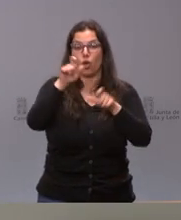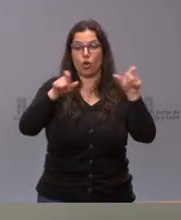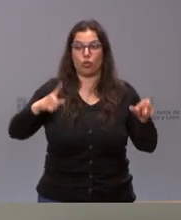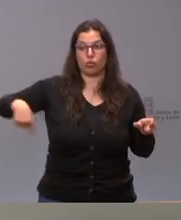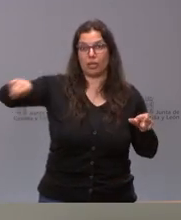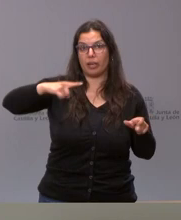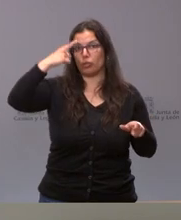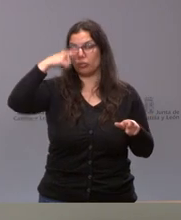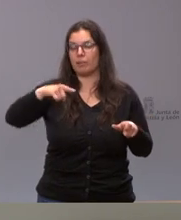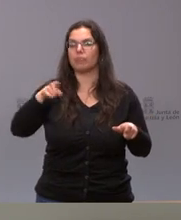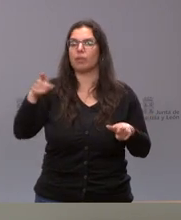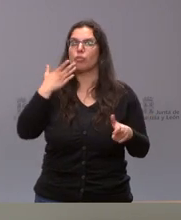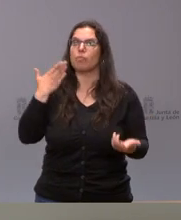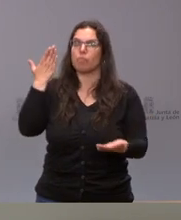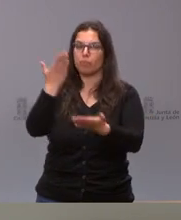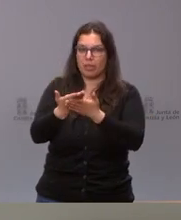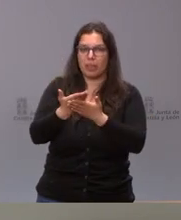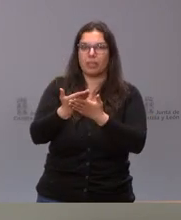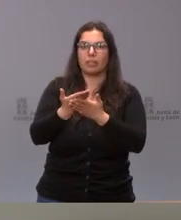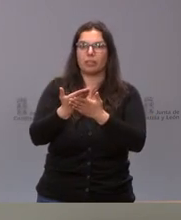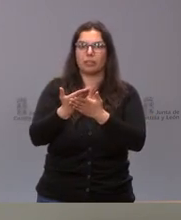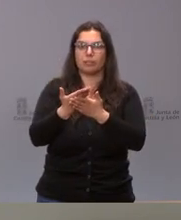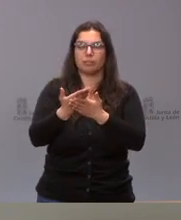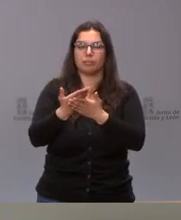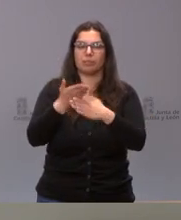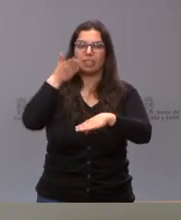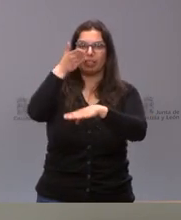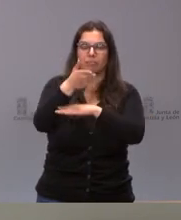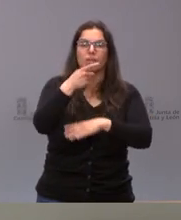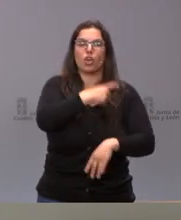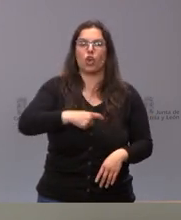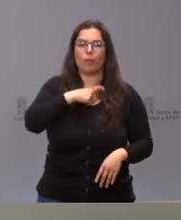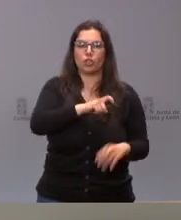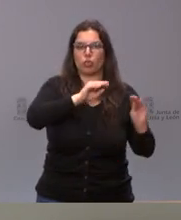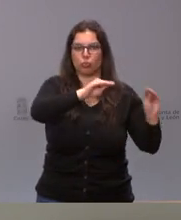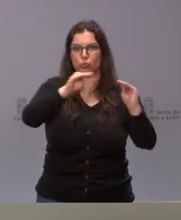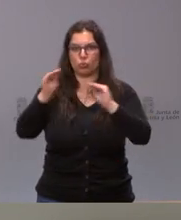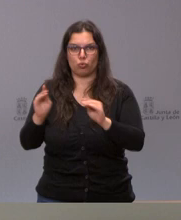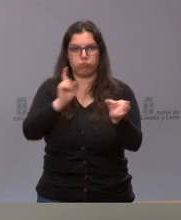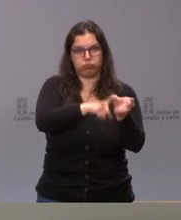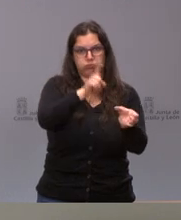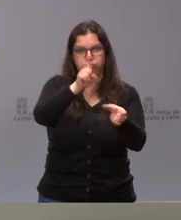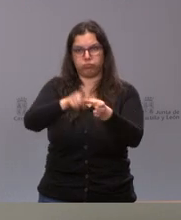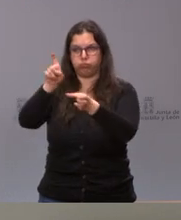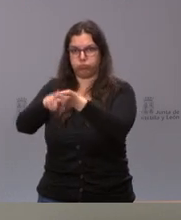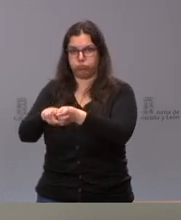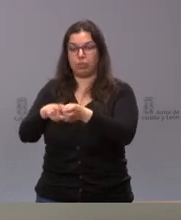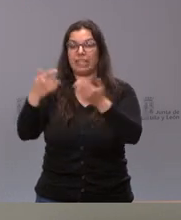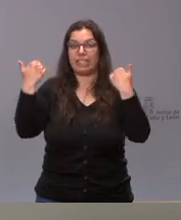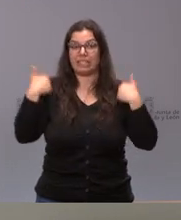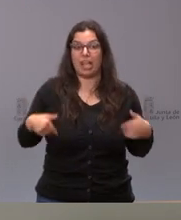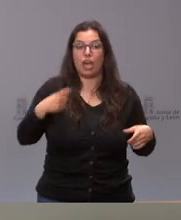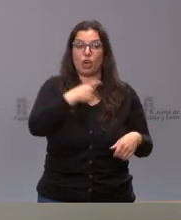solicitaron una petición propia a las comparecencias en las comisiones correspondientes. Una vez que se han constituido las